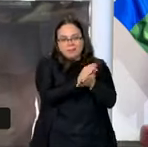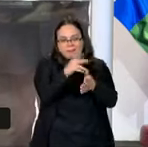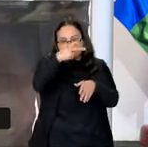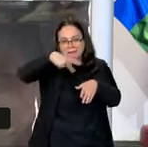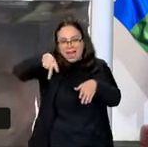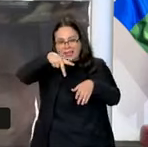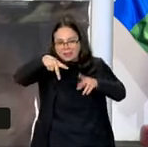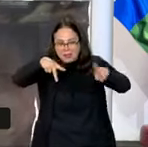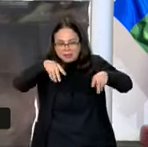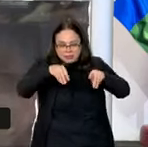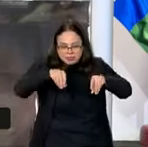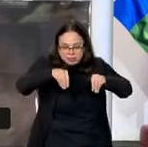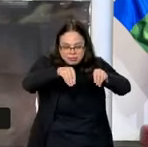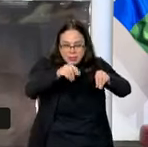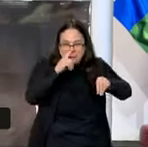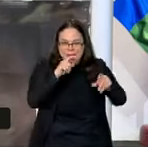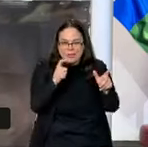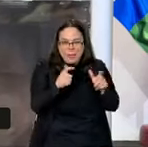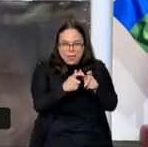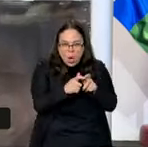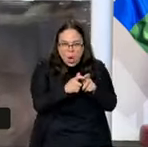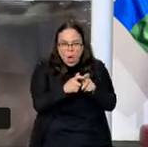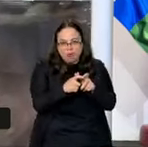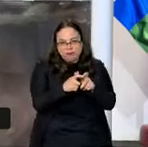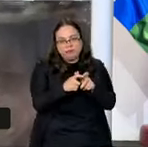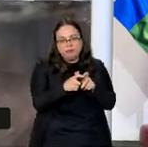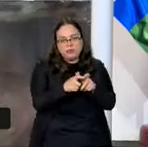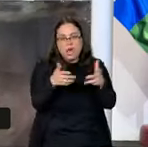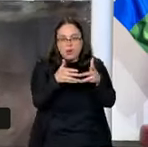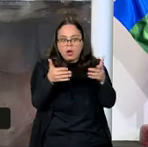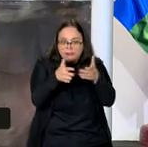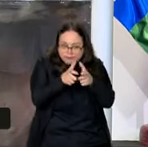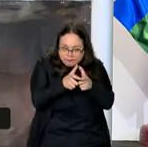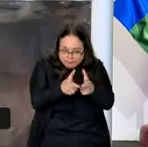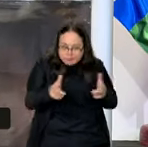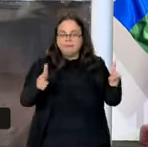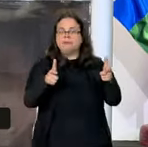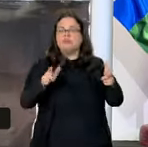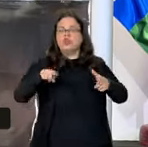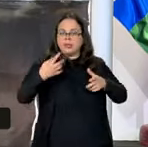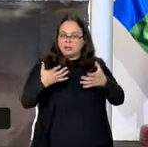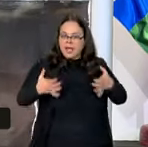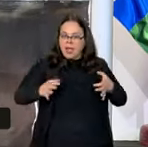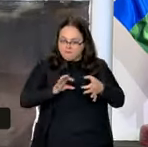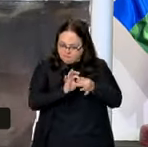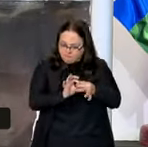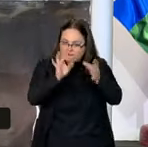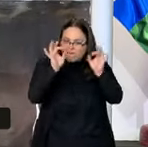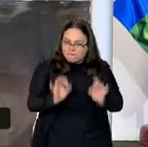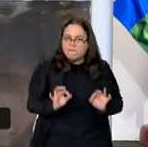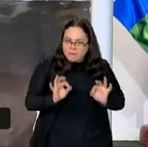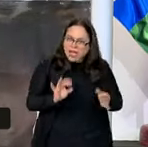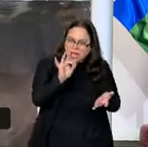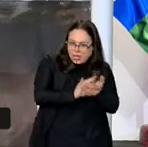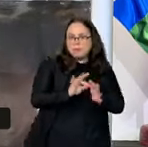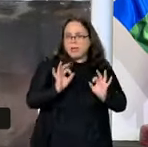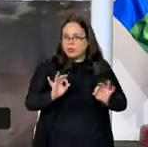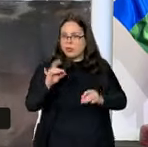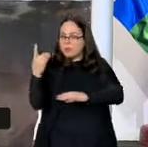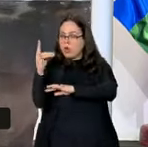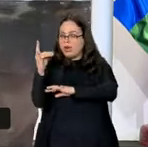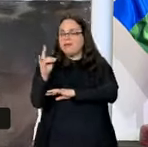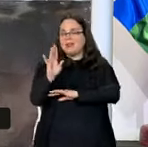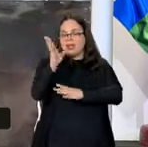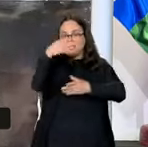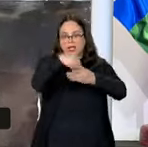menos enfatizamos hasta el momento como región. Entonces, queremos formar parte de esta integração. A Bolivia está en el